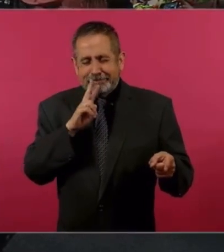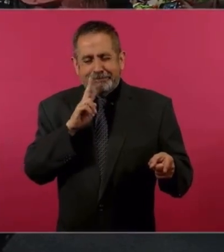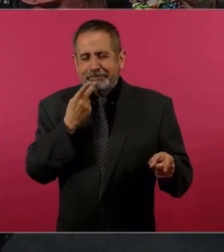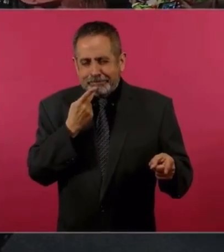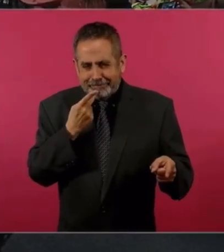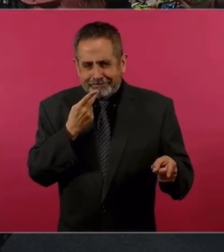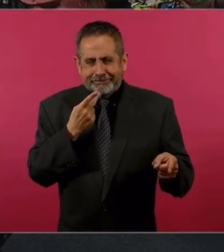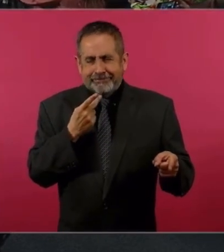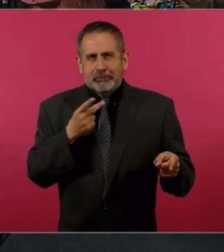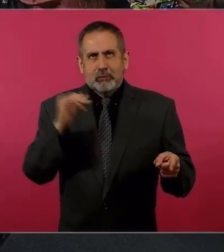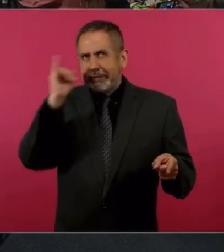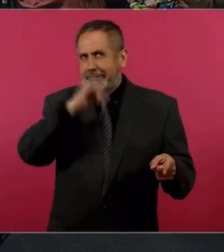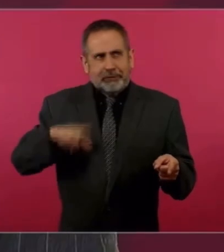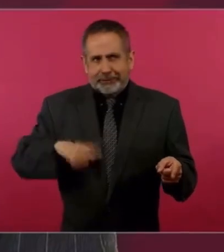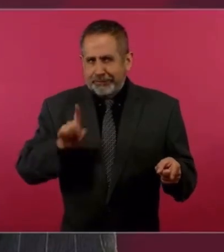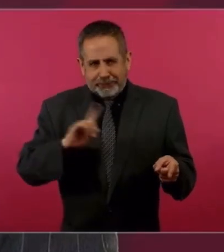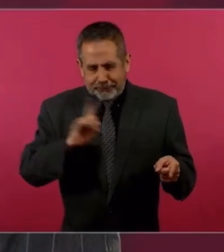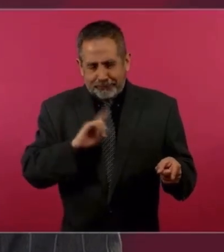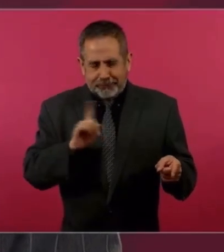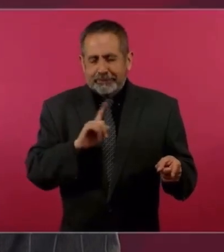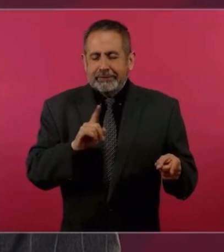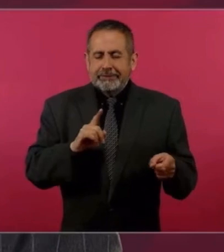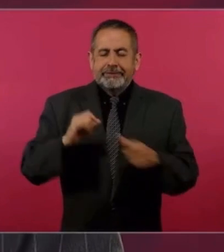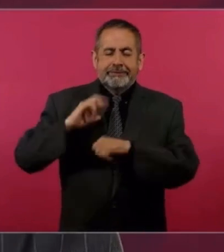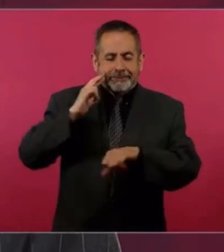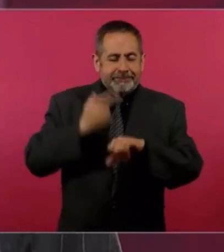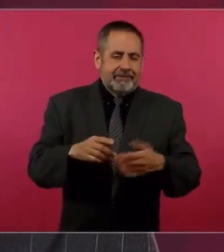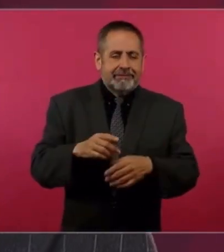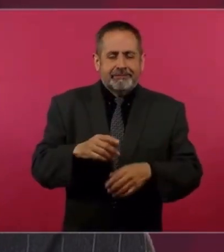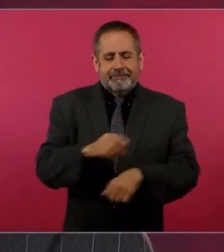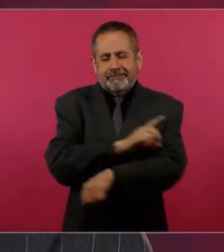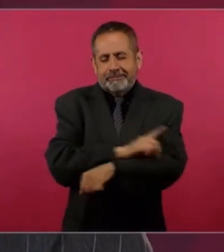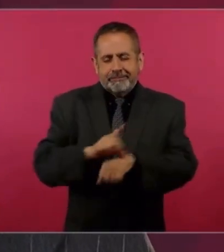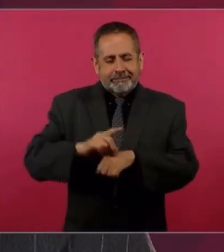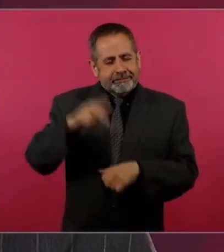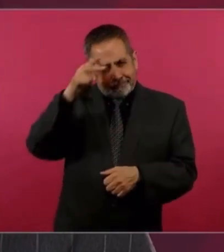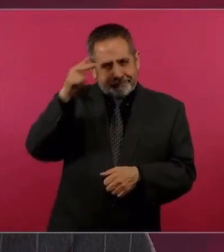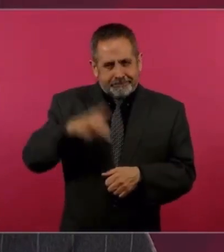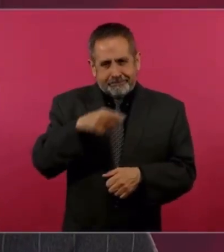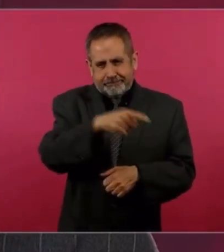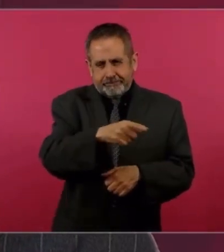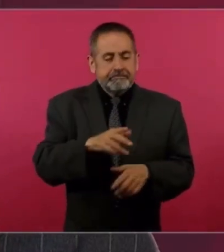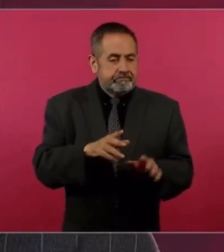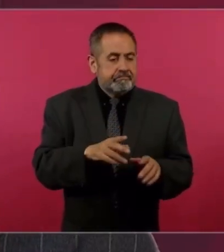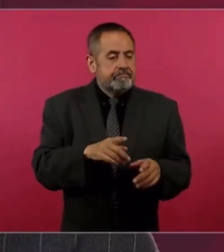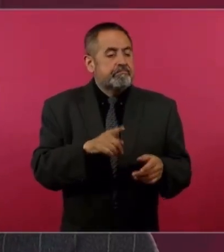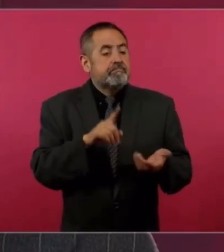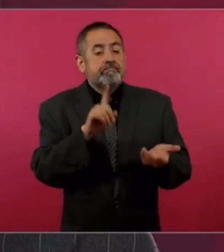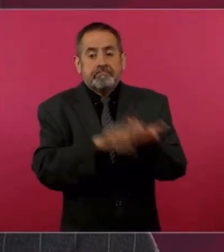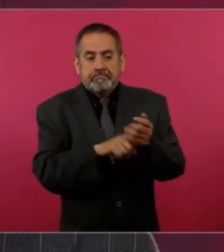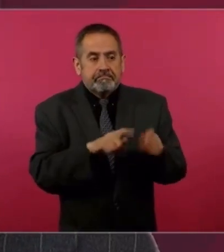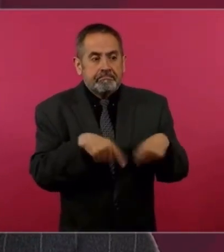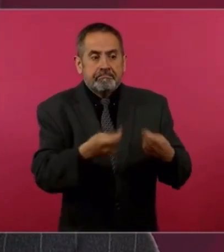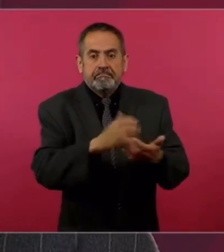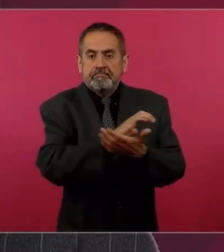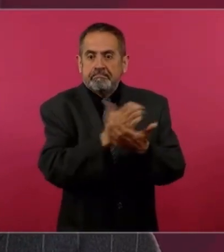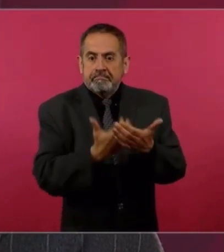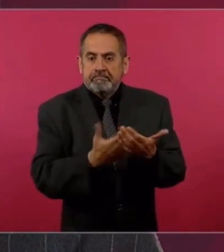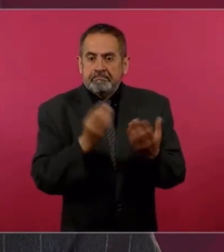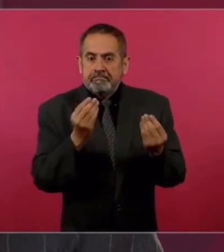Delegada en Miguel Hidalgo, porque